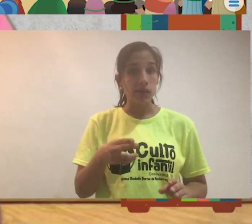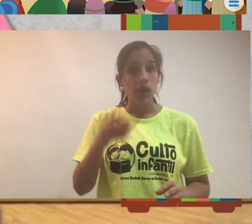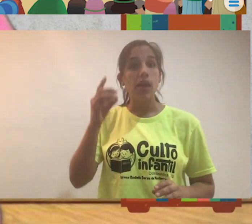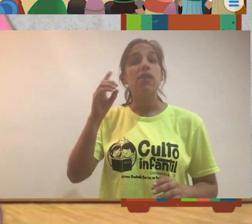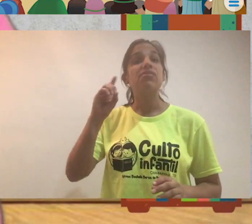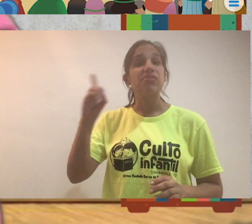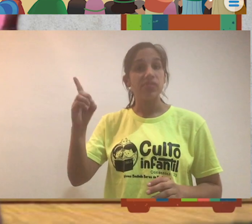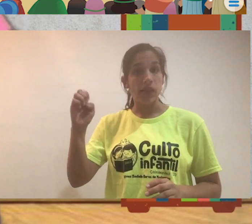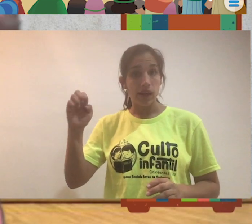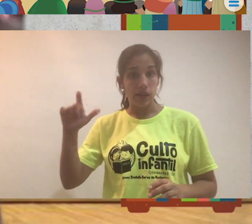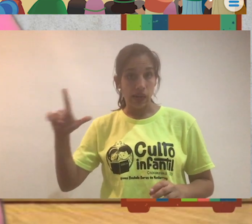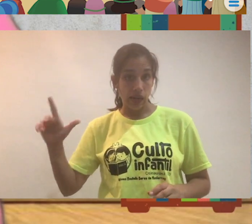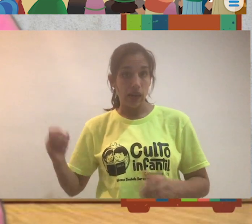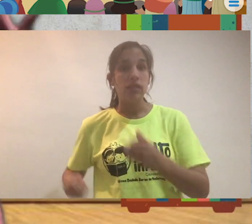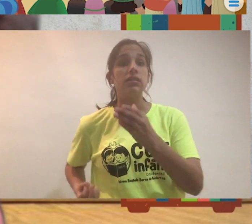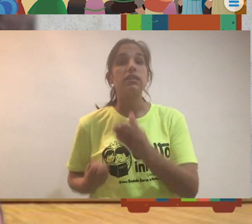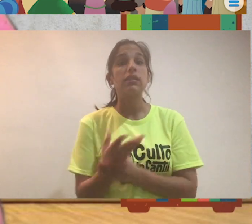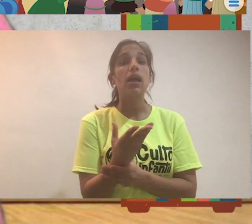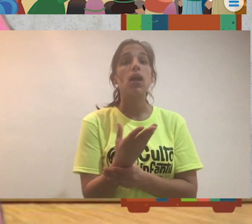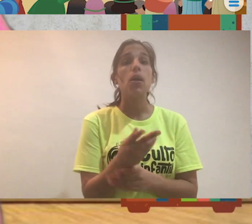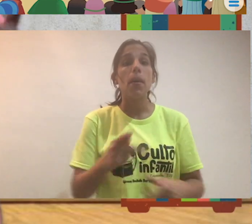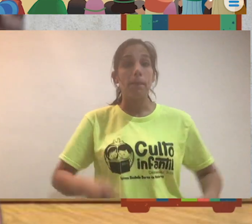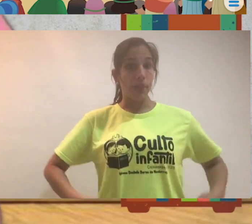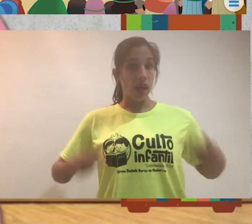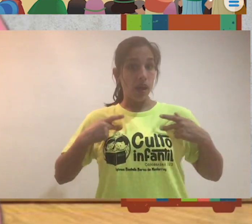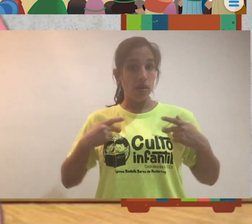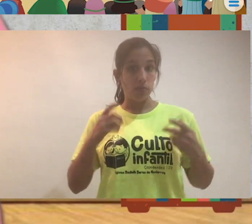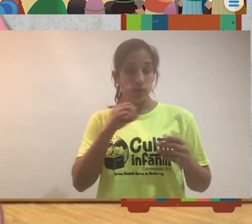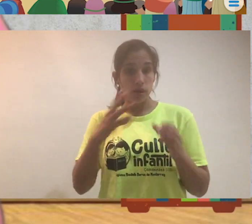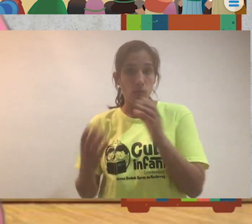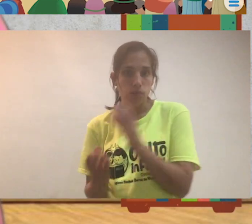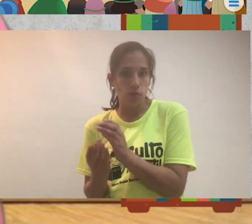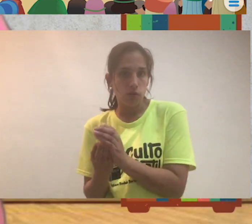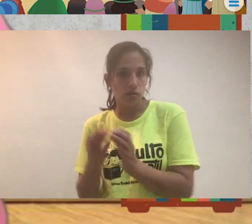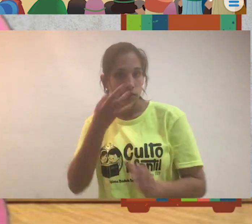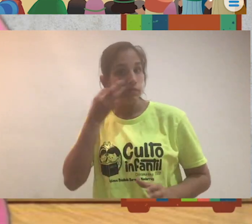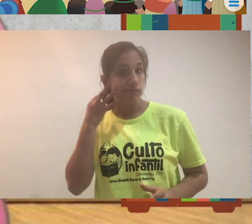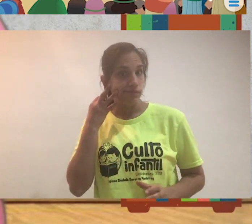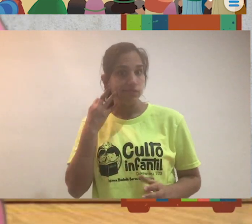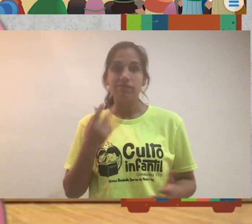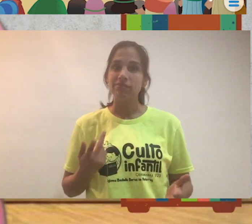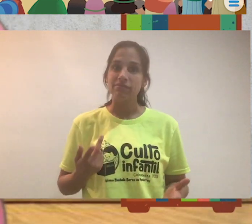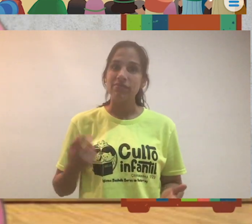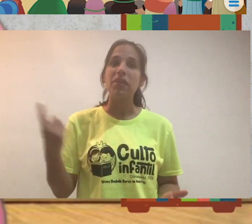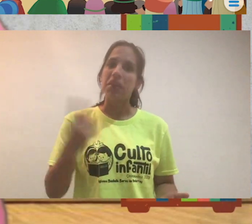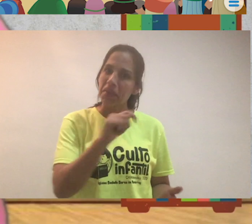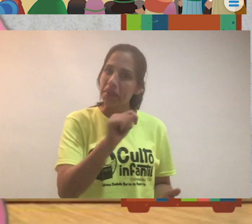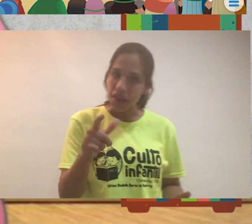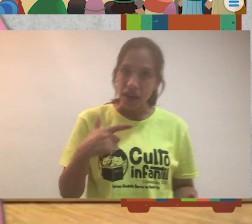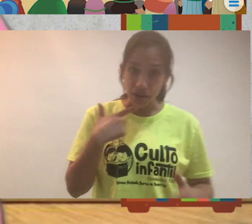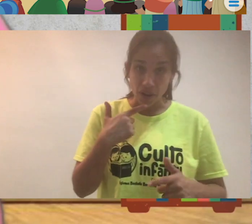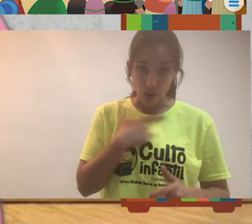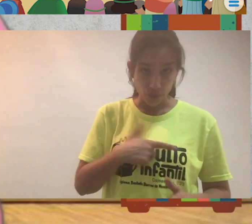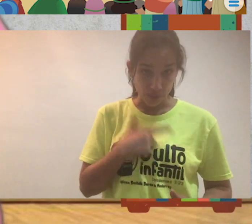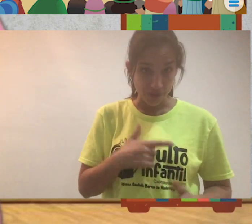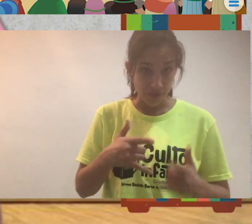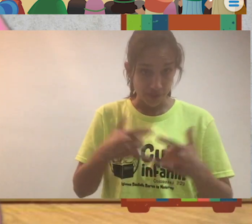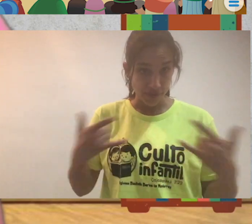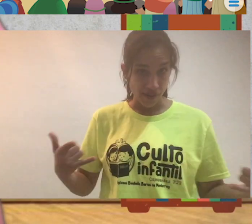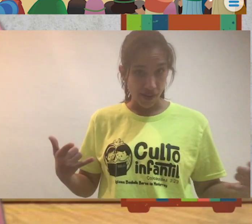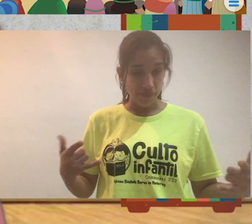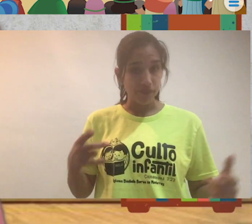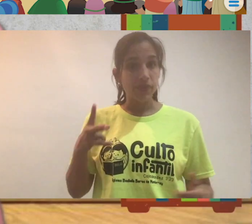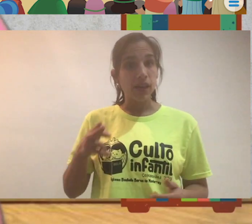Daniel salió vivo del foso de los leones. ¿Qué tal, amiguitos? ¿Les gustó la historia?